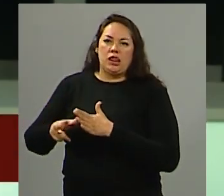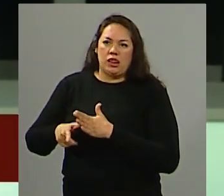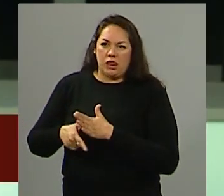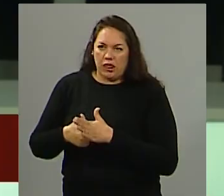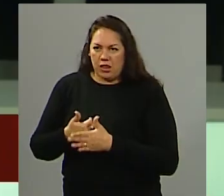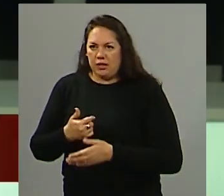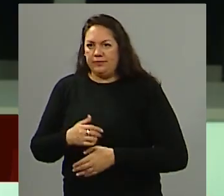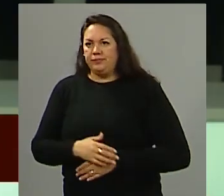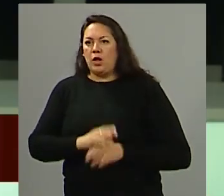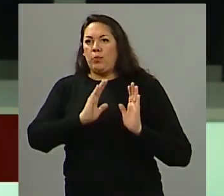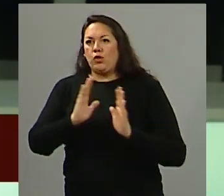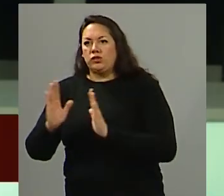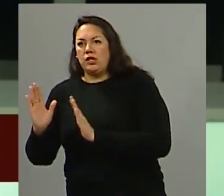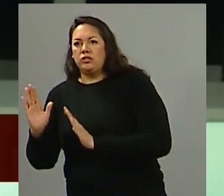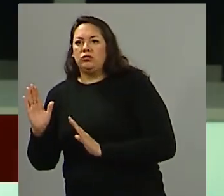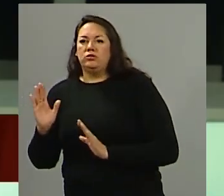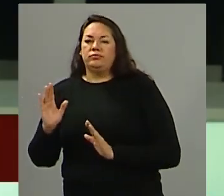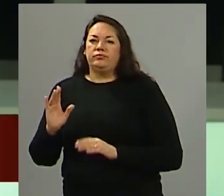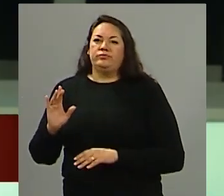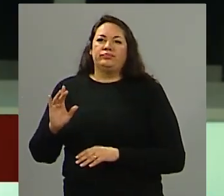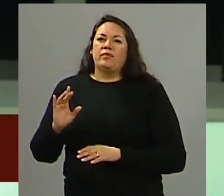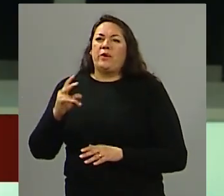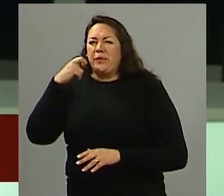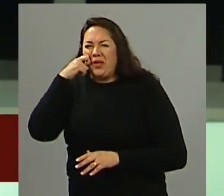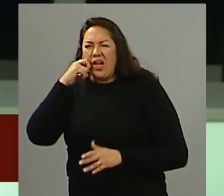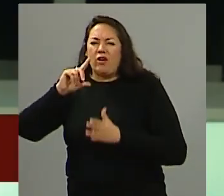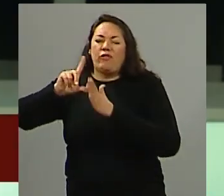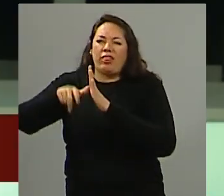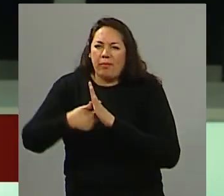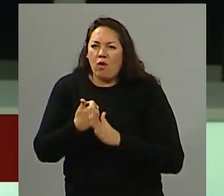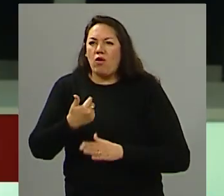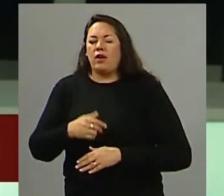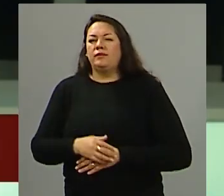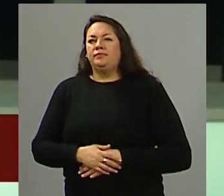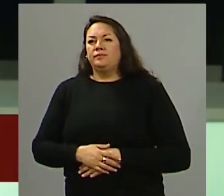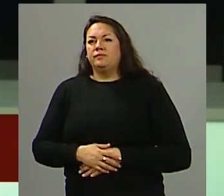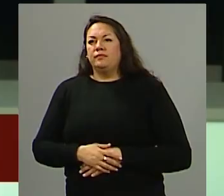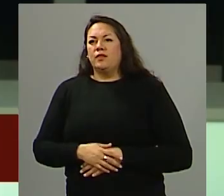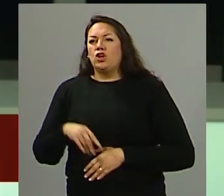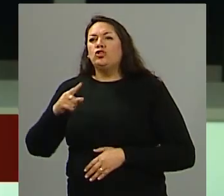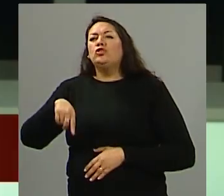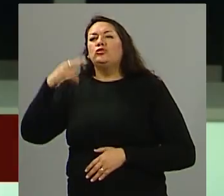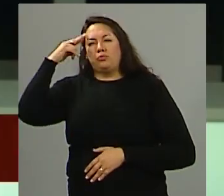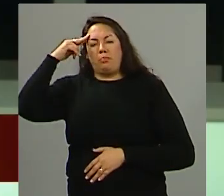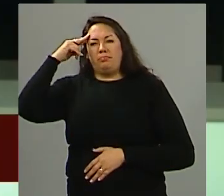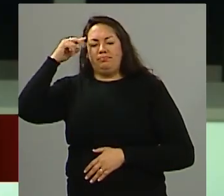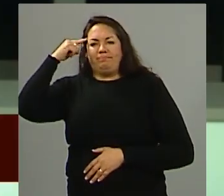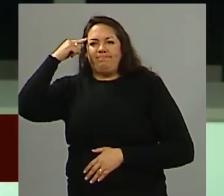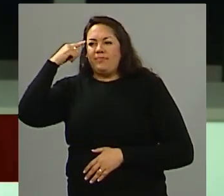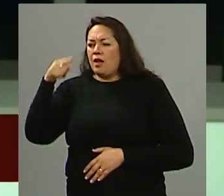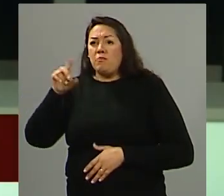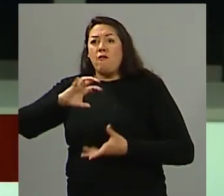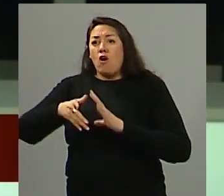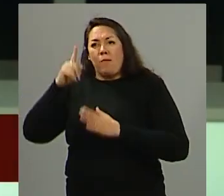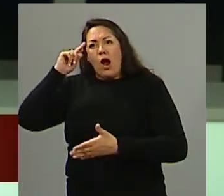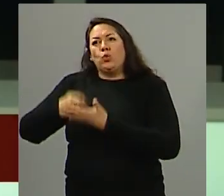demorada en los procedimientos y lleva mucho tiempo y algo que nosotros creemos y entendemos que debe ser rapidísimo